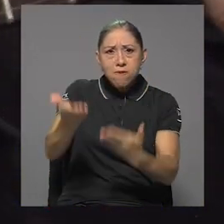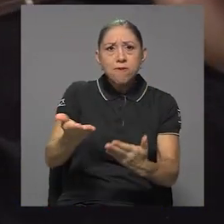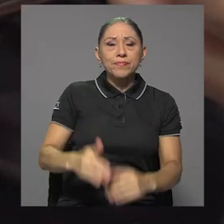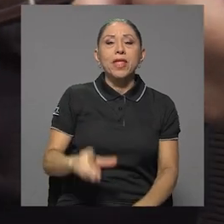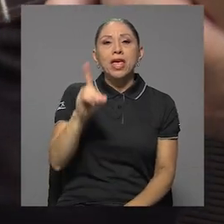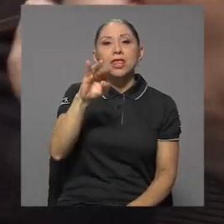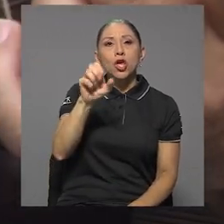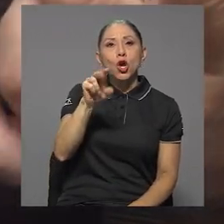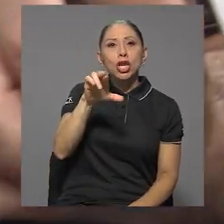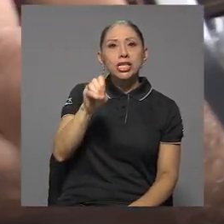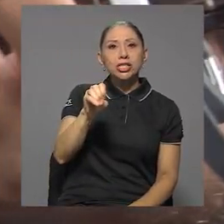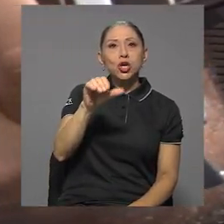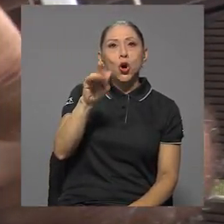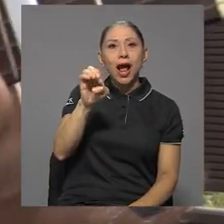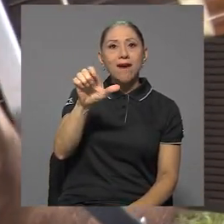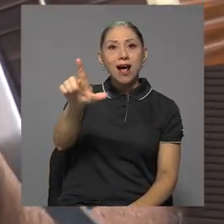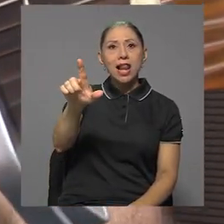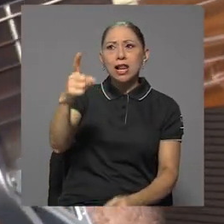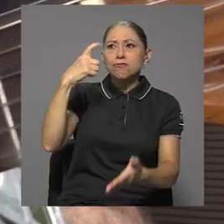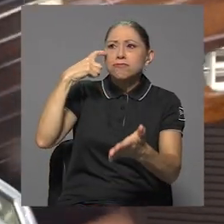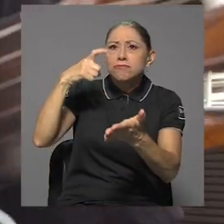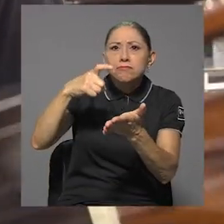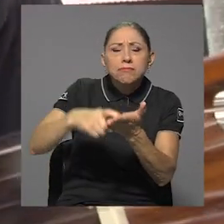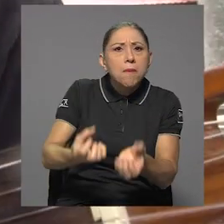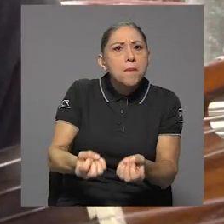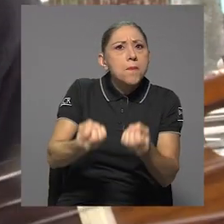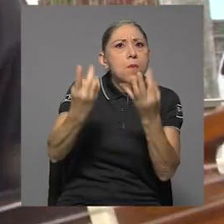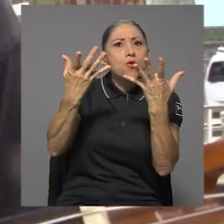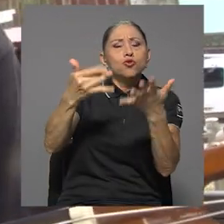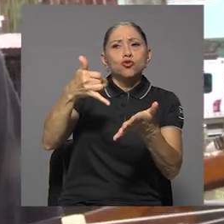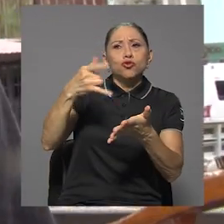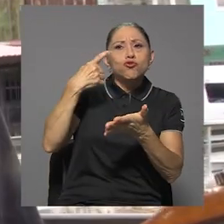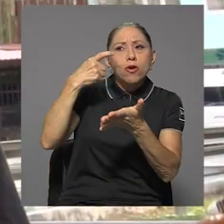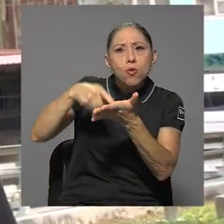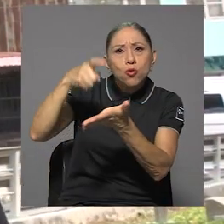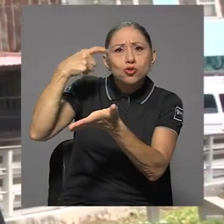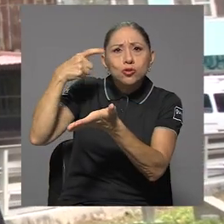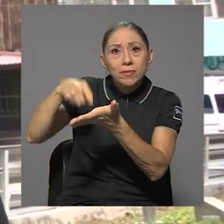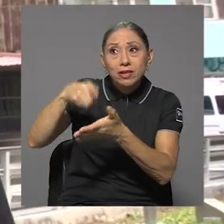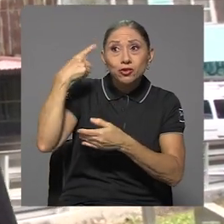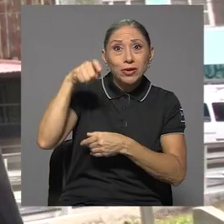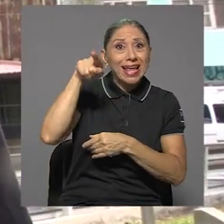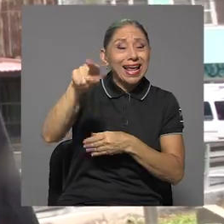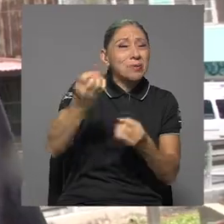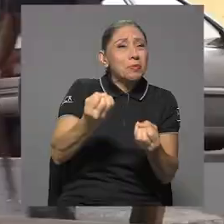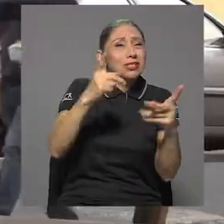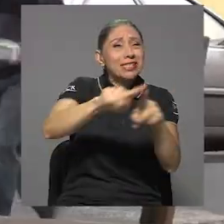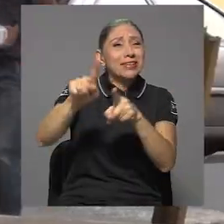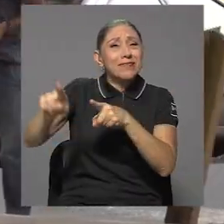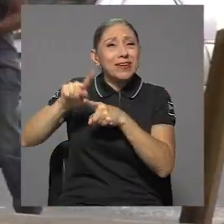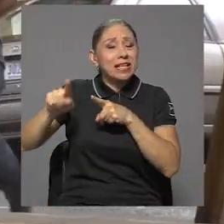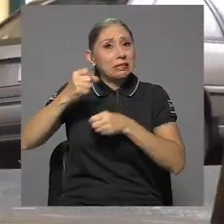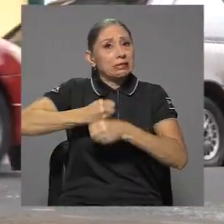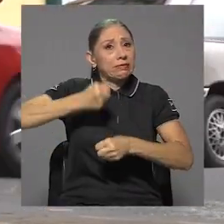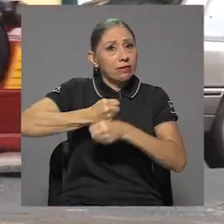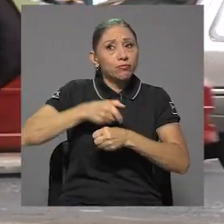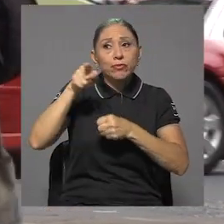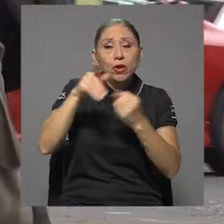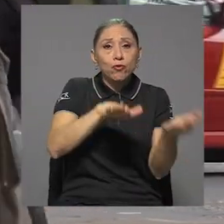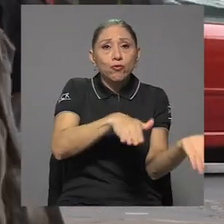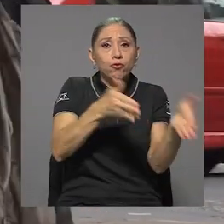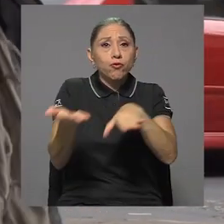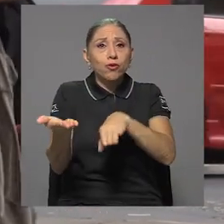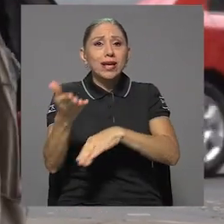Don Dionisio Cabal, galardonado con múltiples reconocimientos debido a su variedad de obras, falleció a los